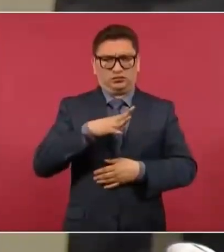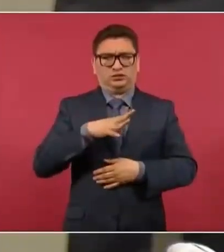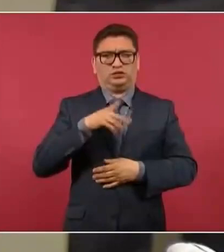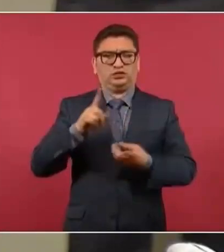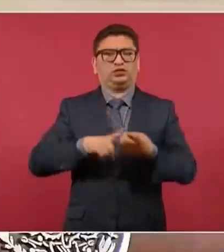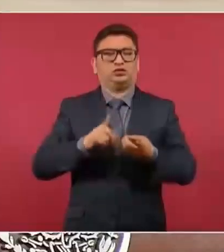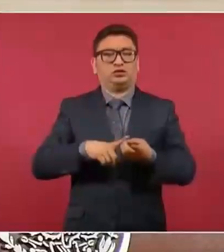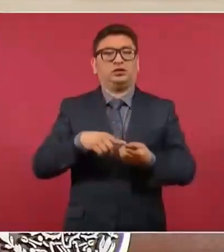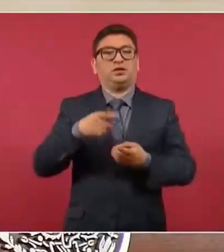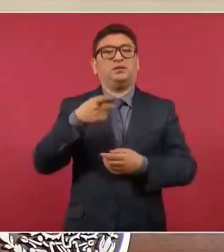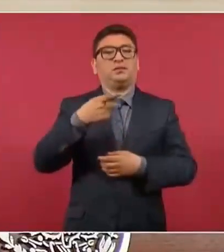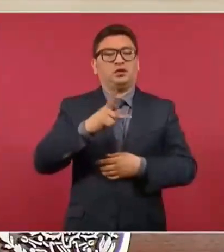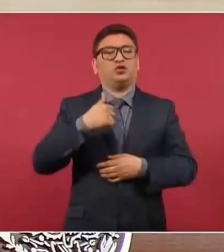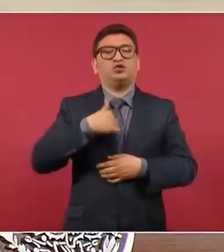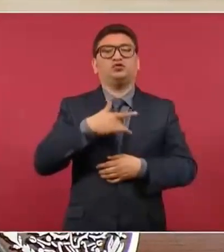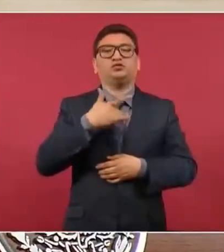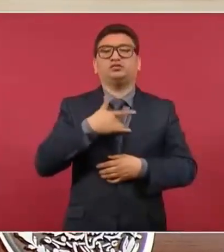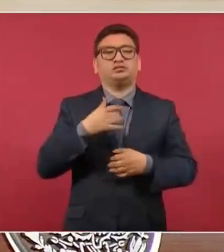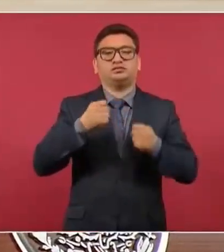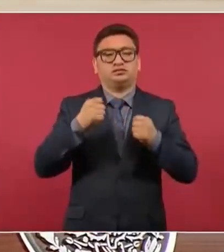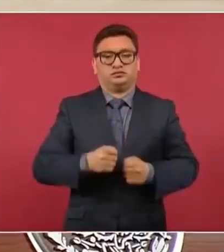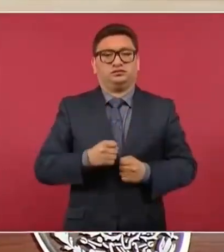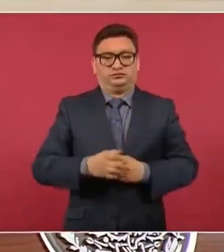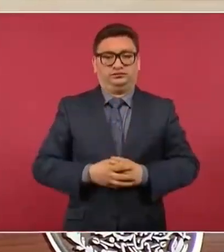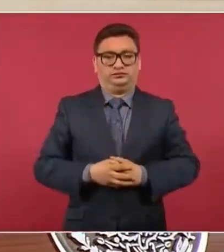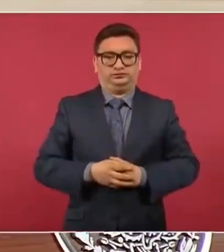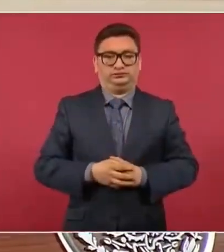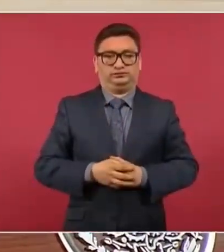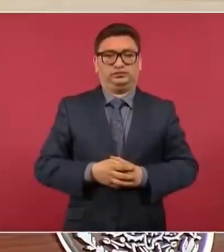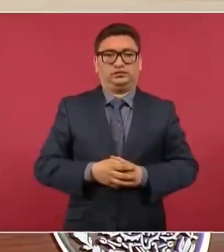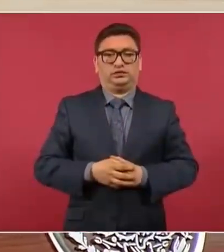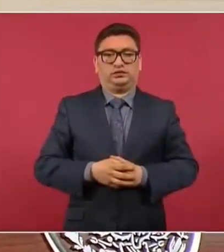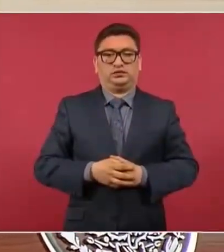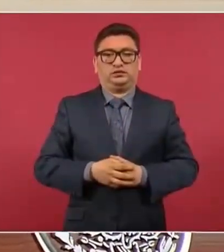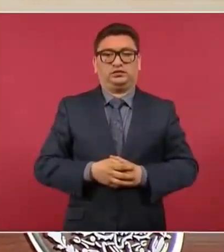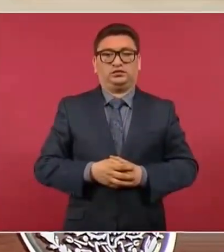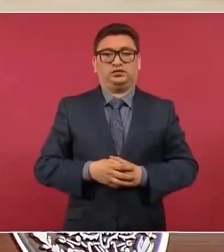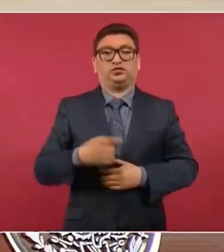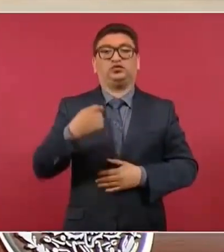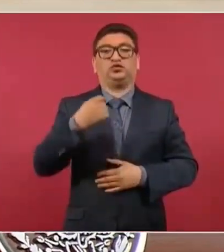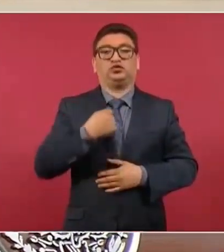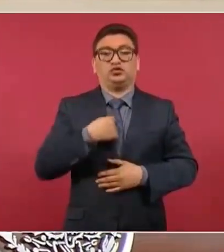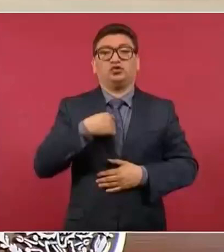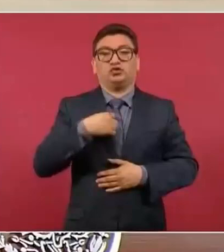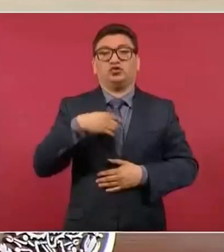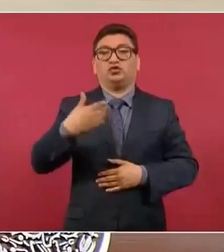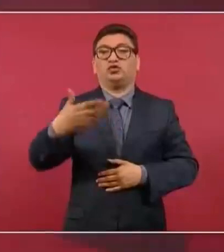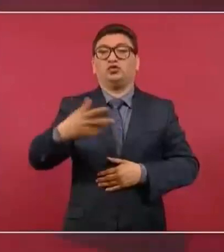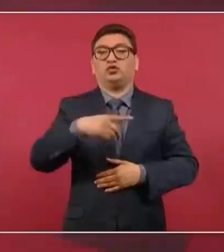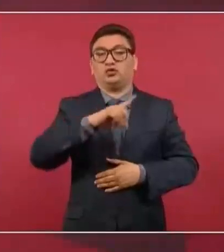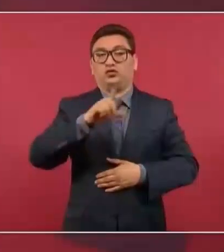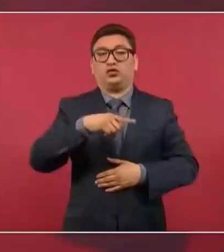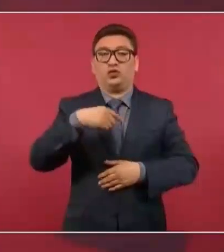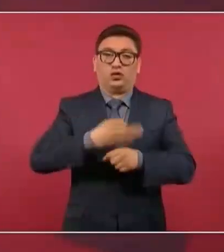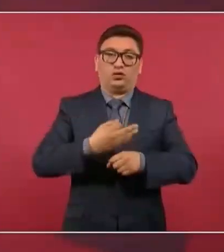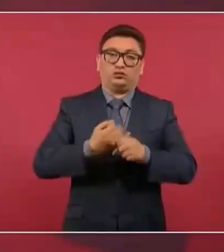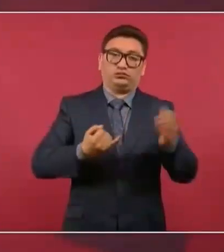estoy seguro. Sí. O sea, si tengo que decidir ahora